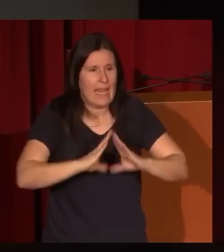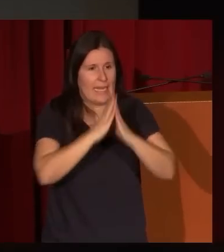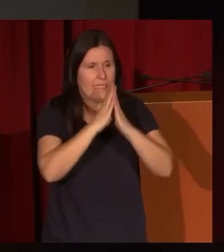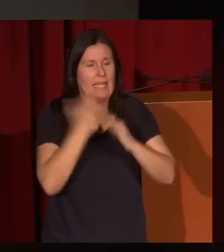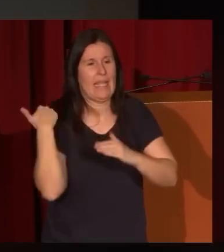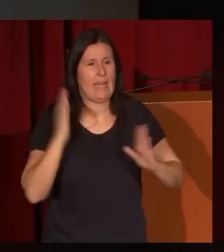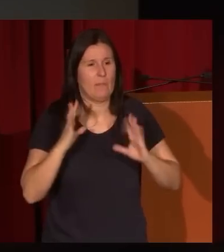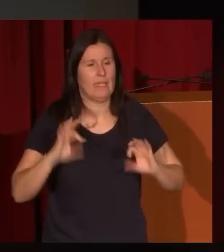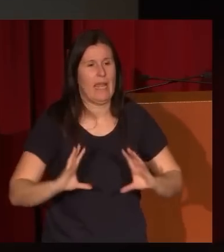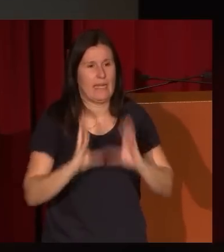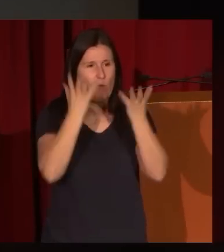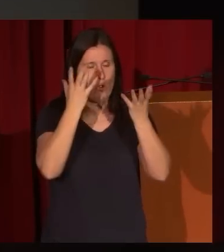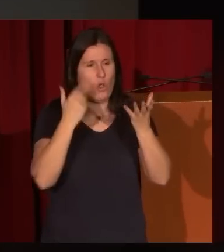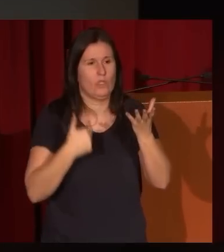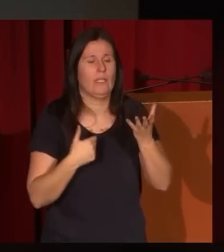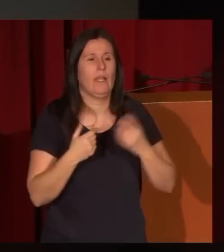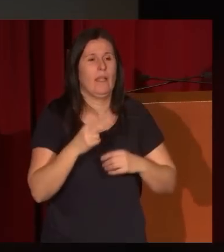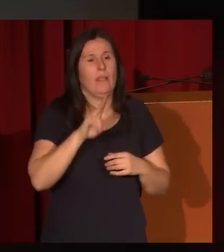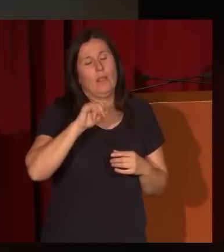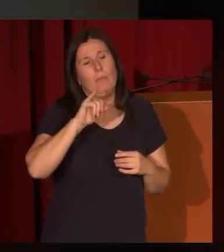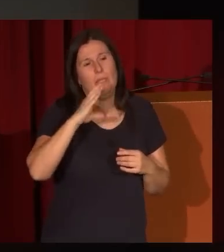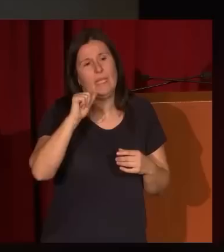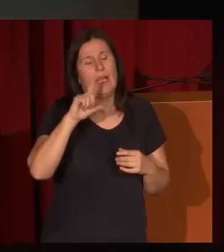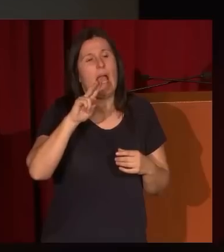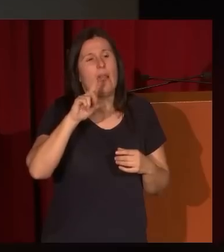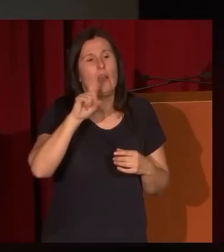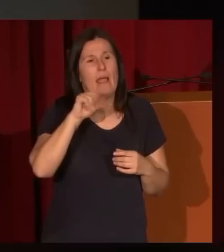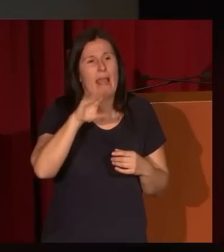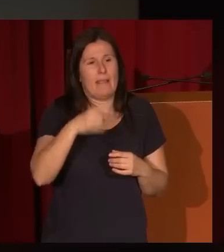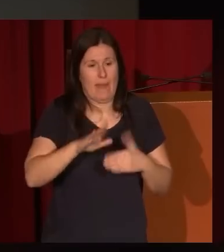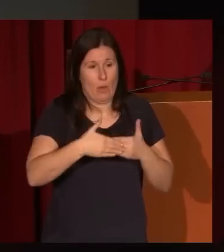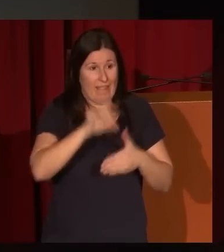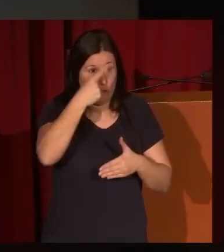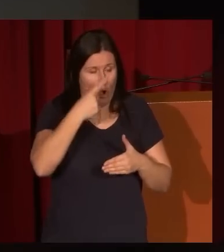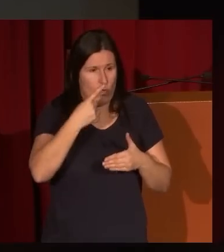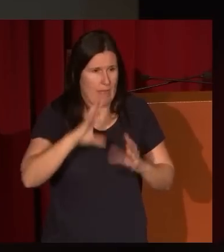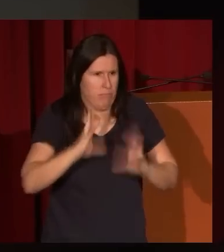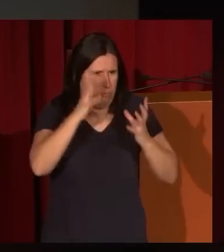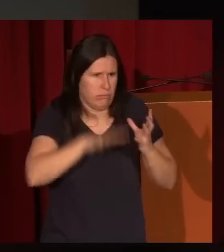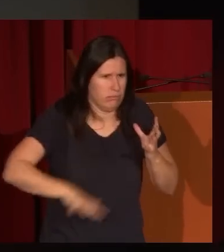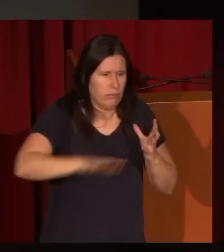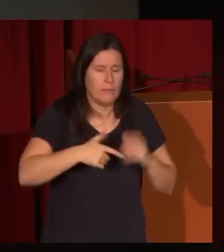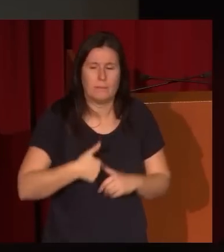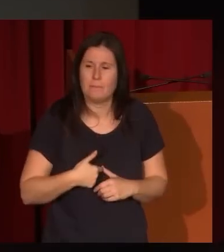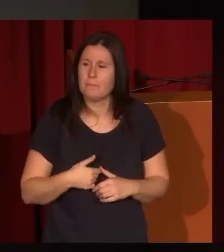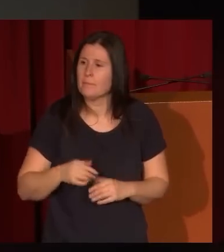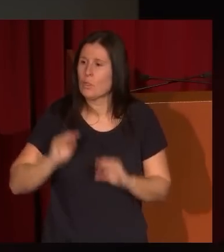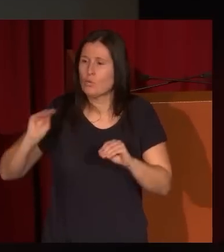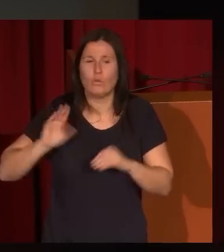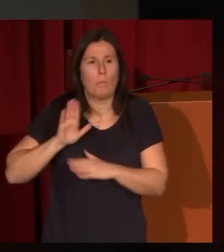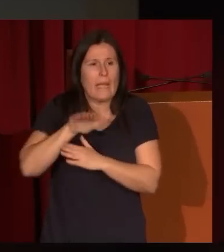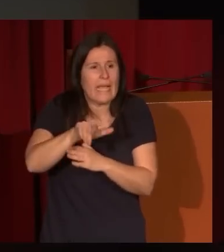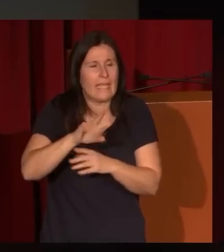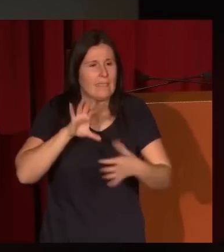en ese momento de la revolución de la Bíblica Alvarada de la Puerta del Sol? Vean que sus grandes paisajes monumentales son,